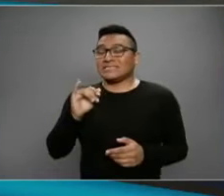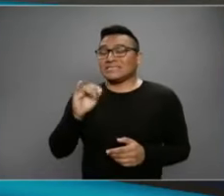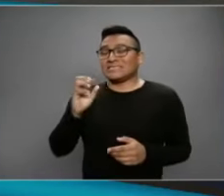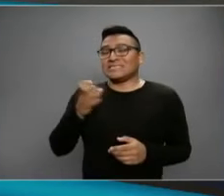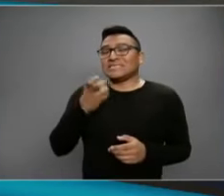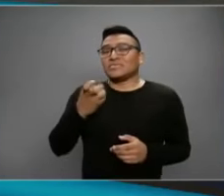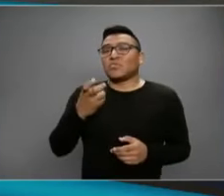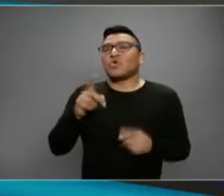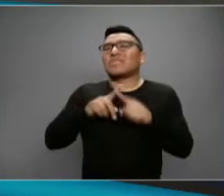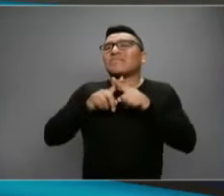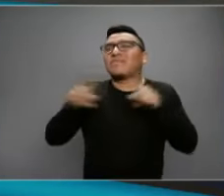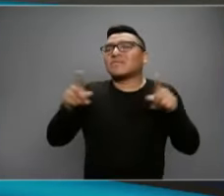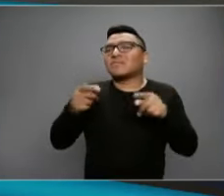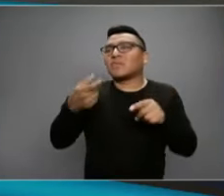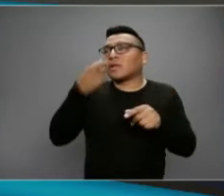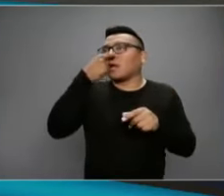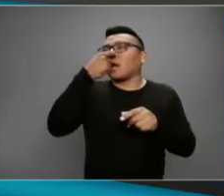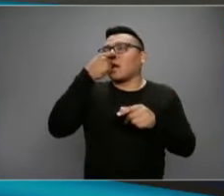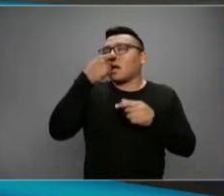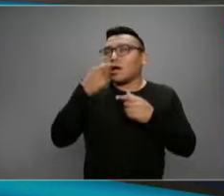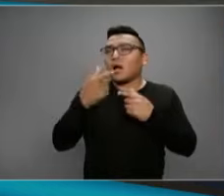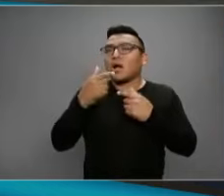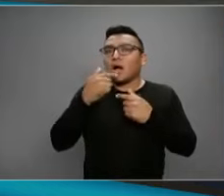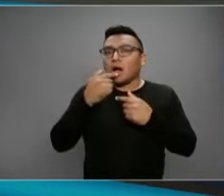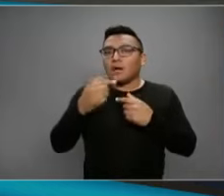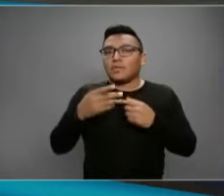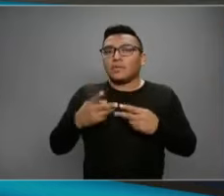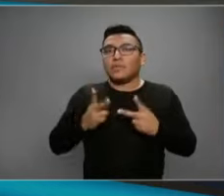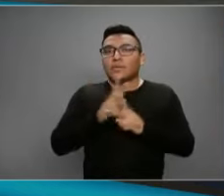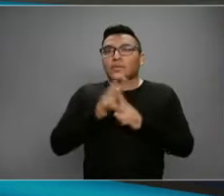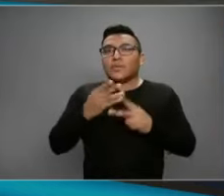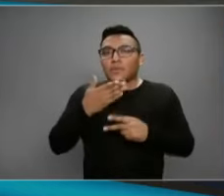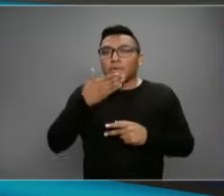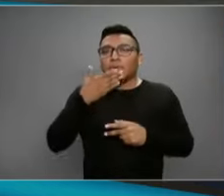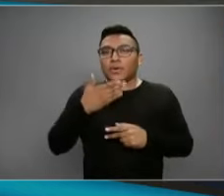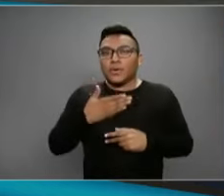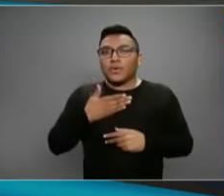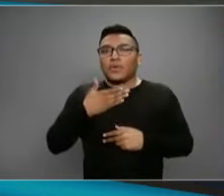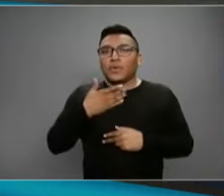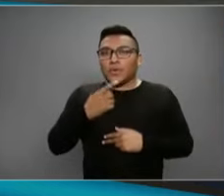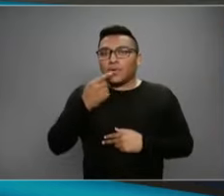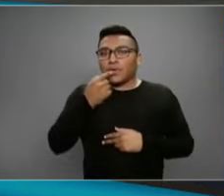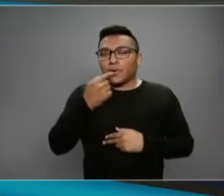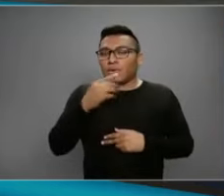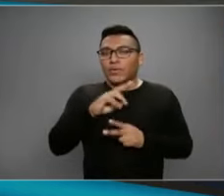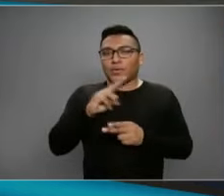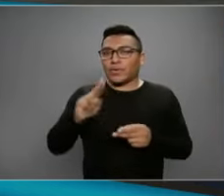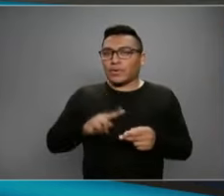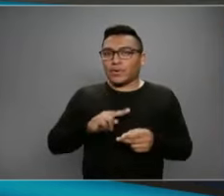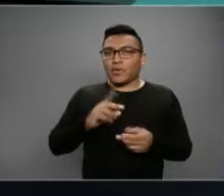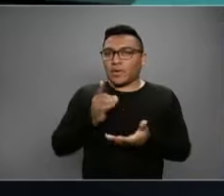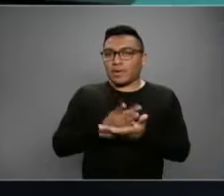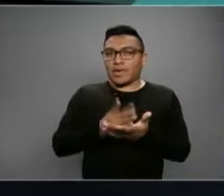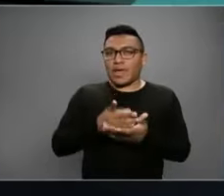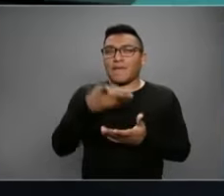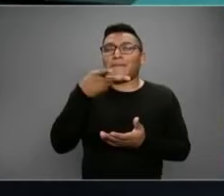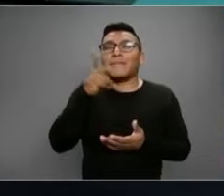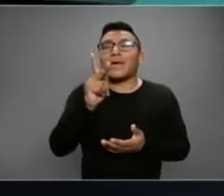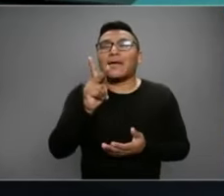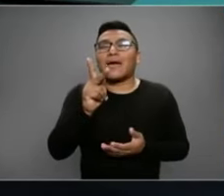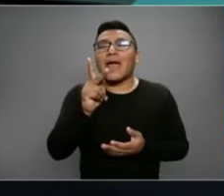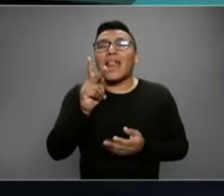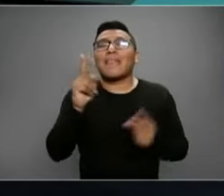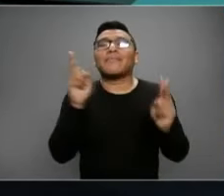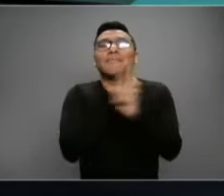cuando se tapa la nariz. Sí, sí. Y cuando se tapa la nariz, uno respira por la boca y respira bien. El problema es la falta.